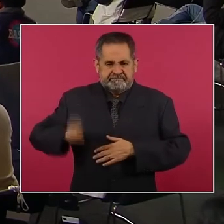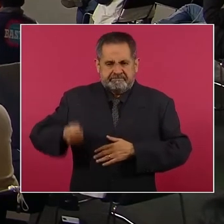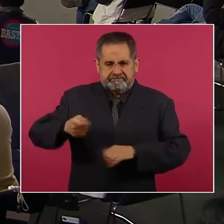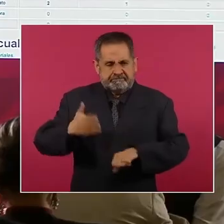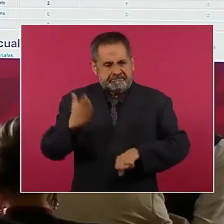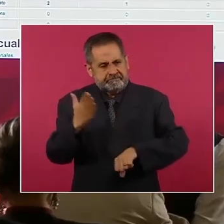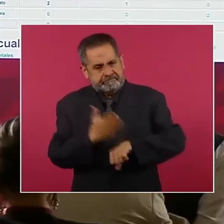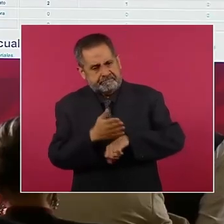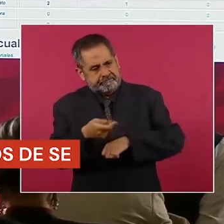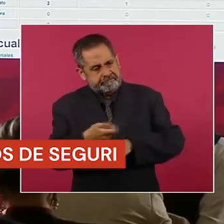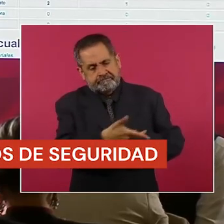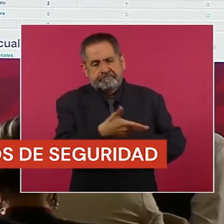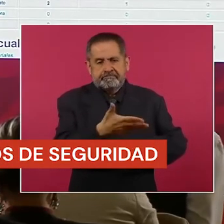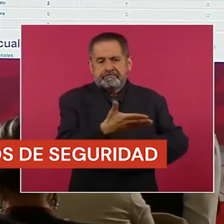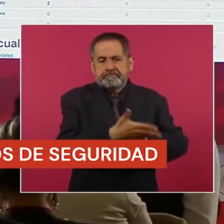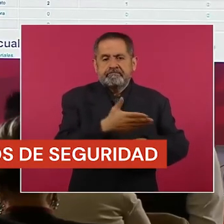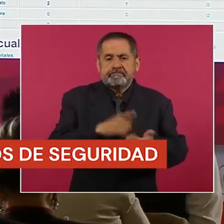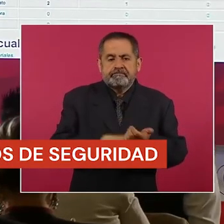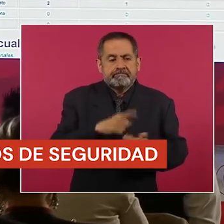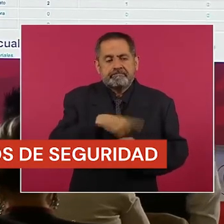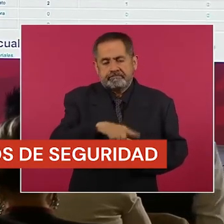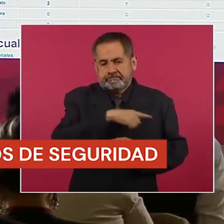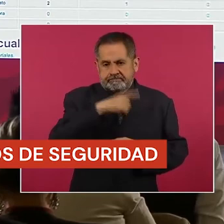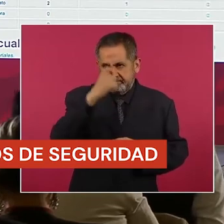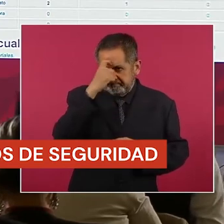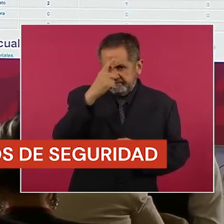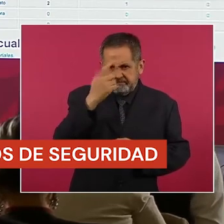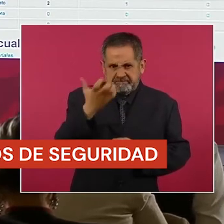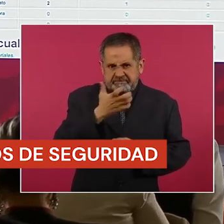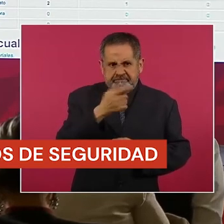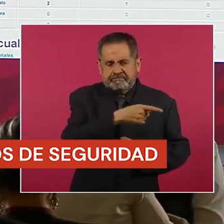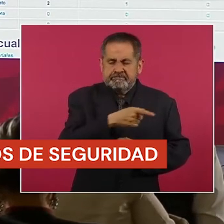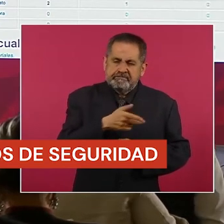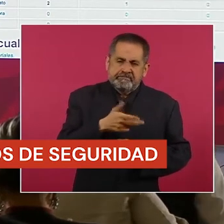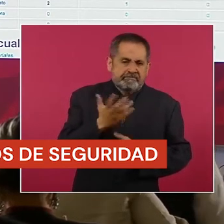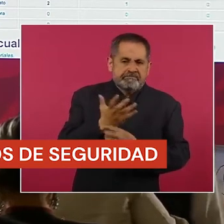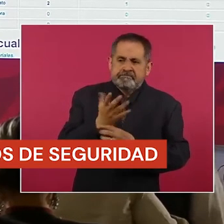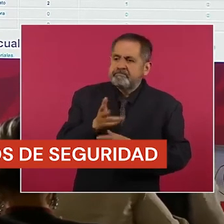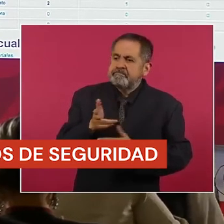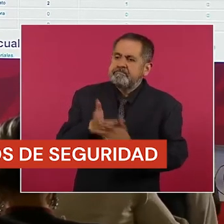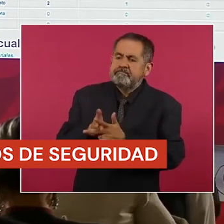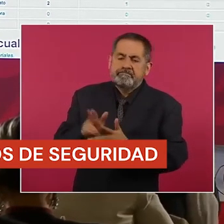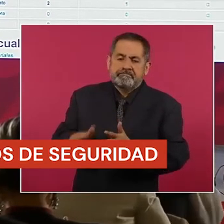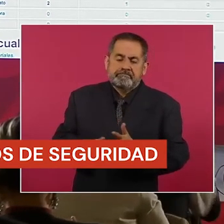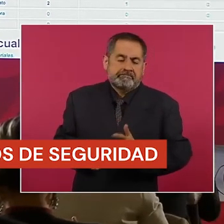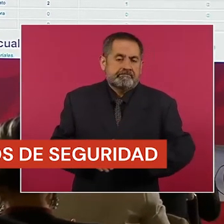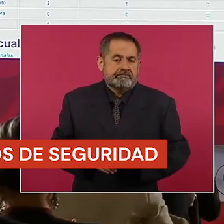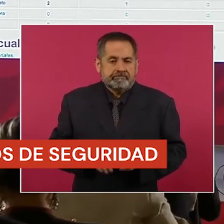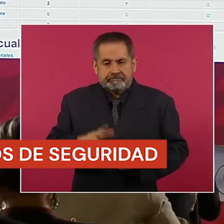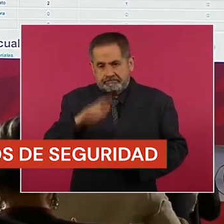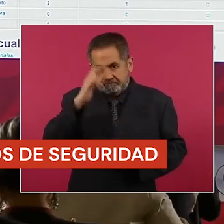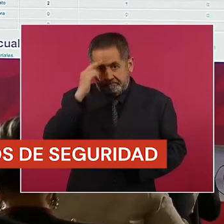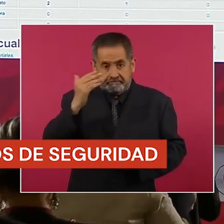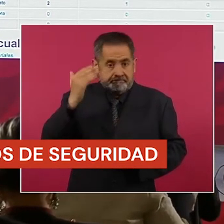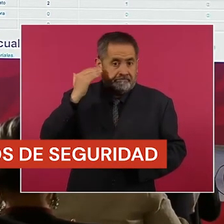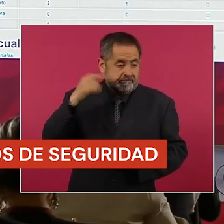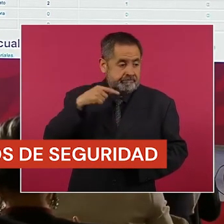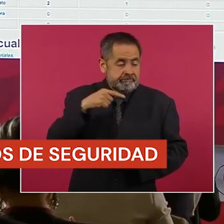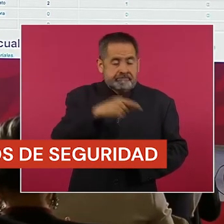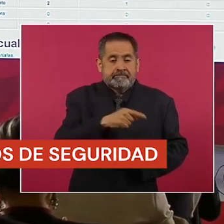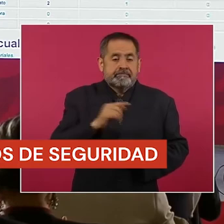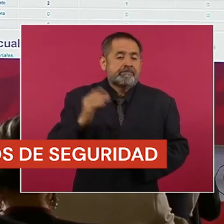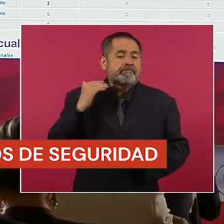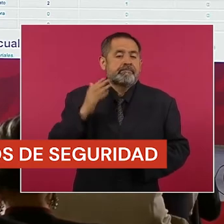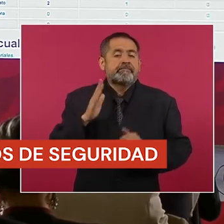contra los autores intelectuales y materiales. Como ustedes recordarán, en días pasados había sido